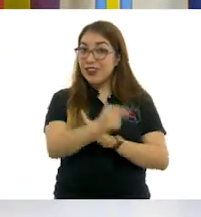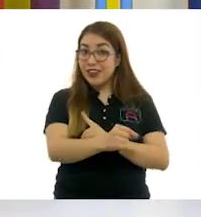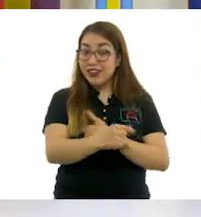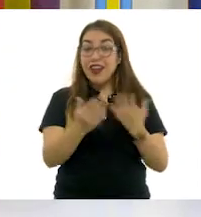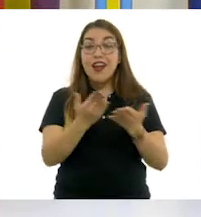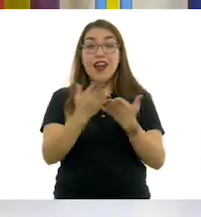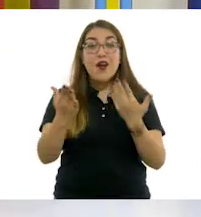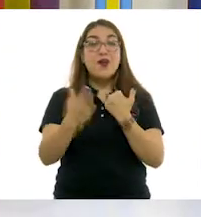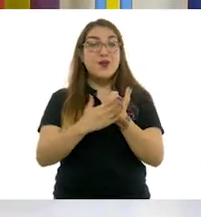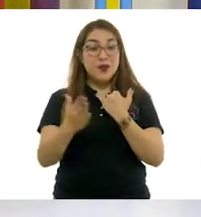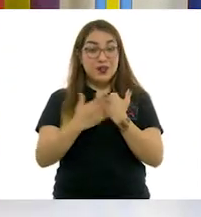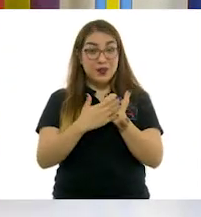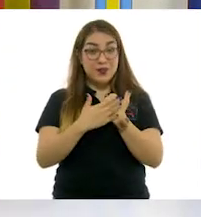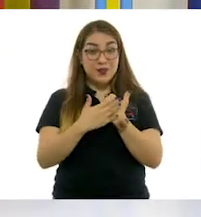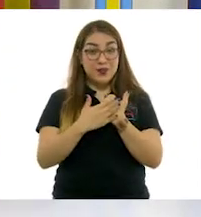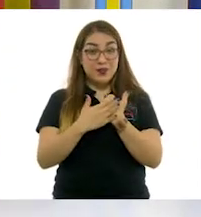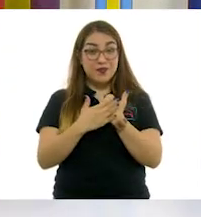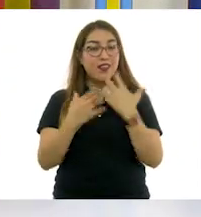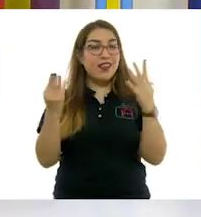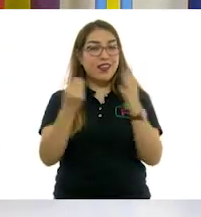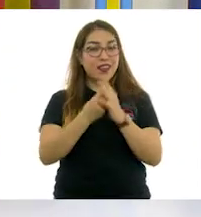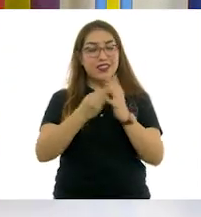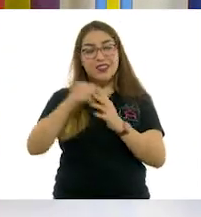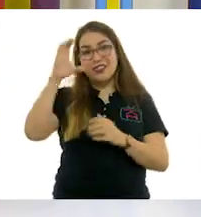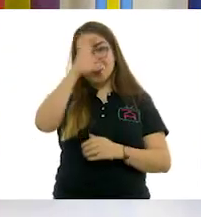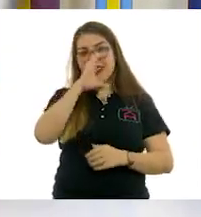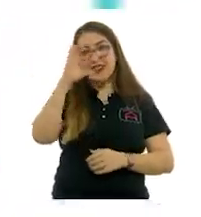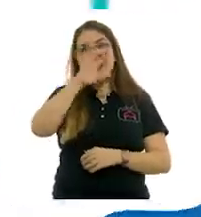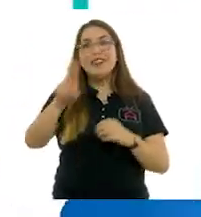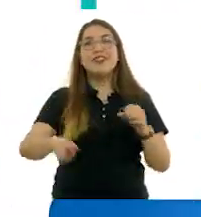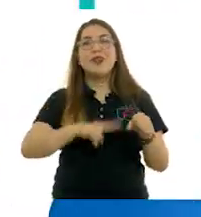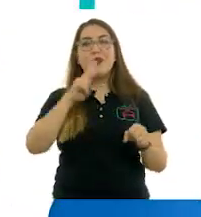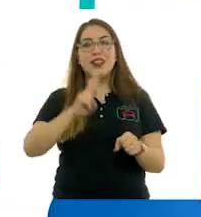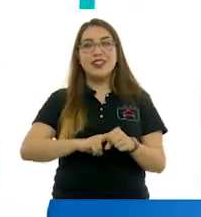continuación tenemos ciencias naturales.